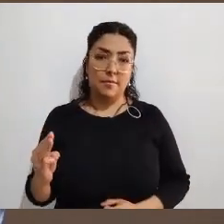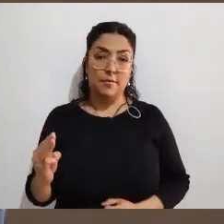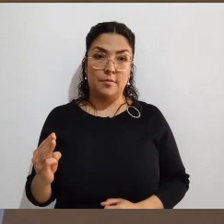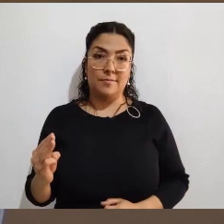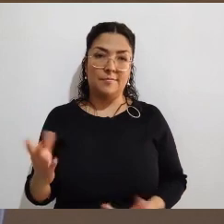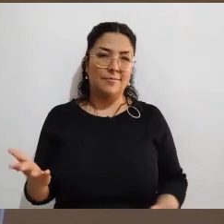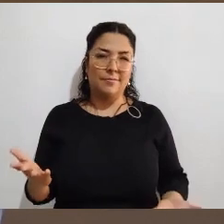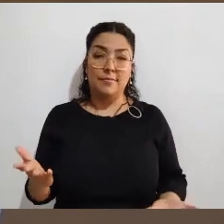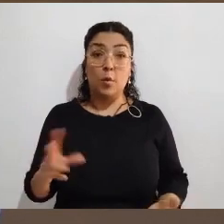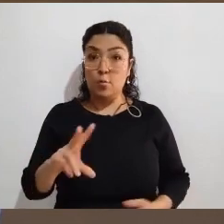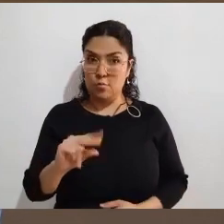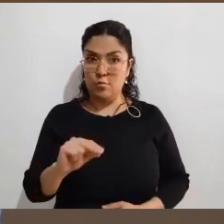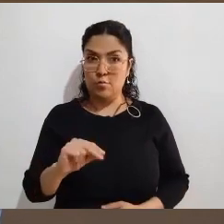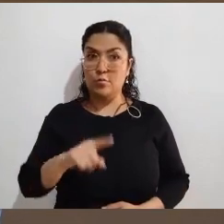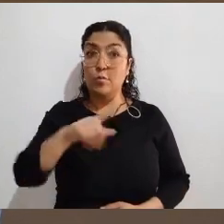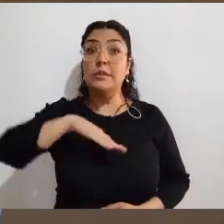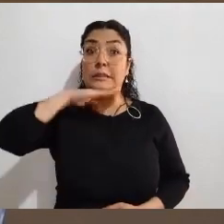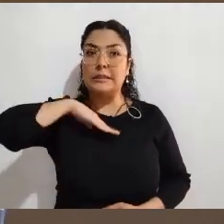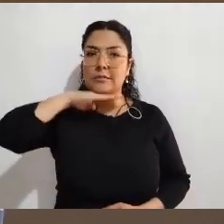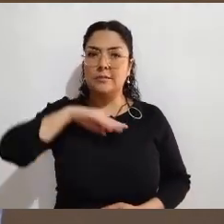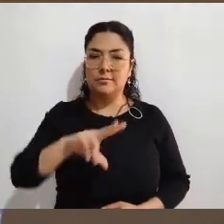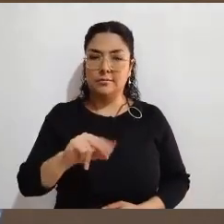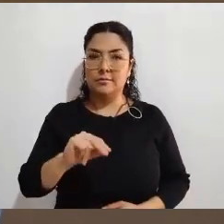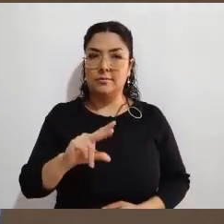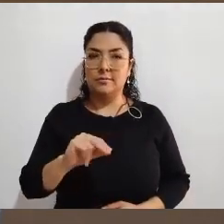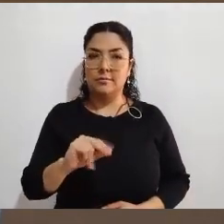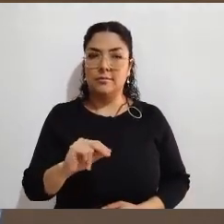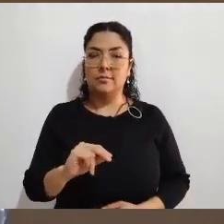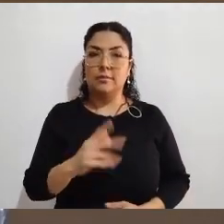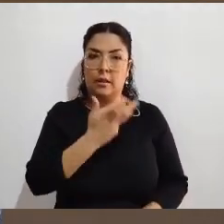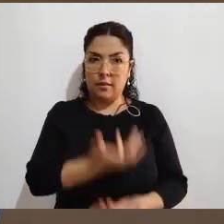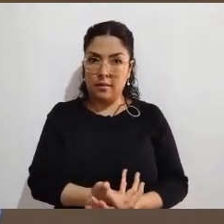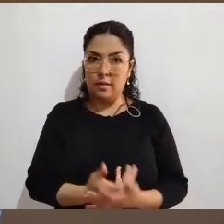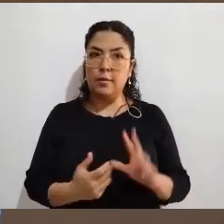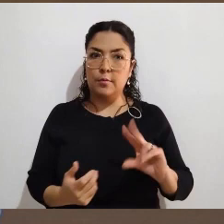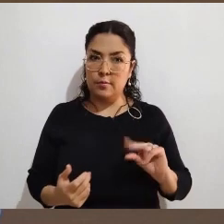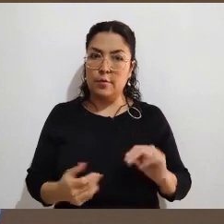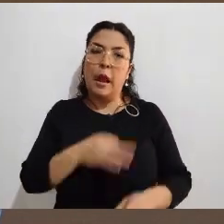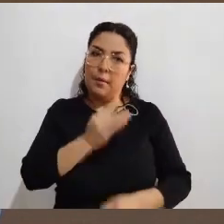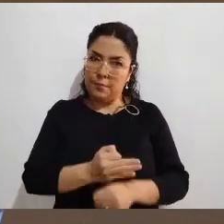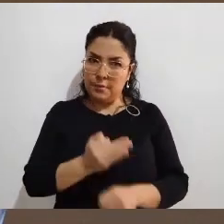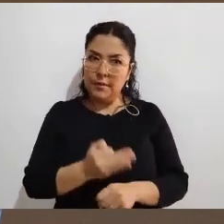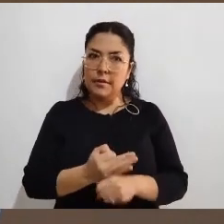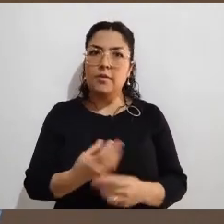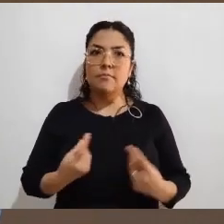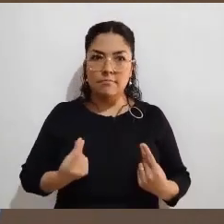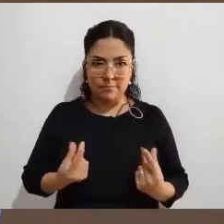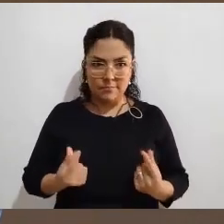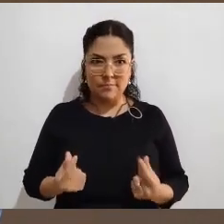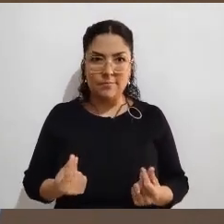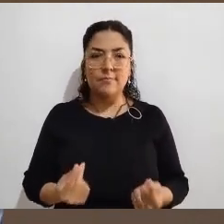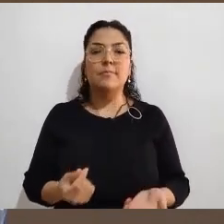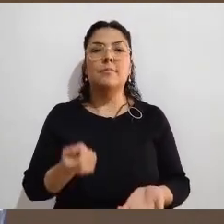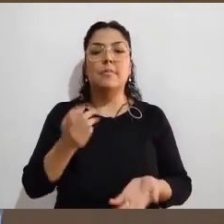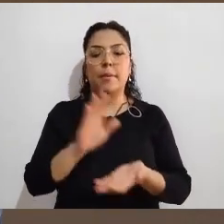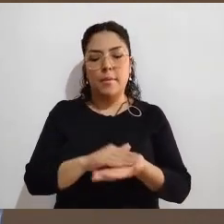pero no se hagan, no se echen a la maca como se dice, hagan de una vez el trámite para que de esta manera, con